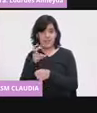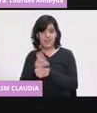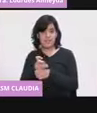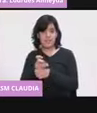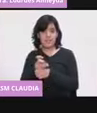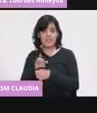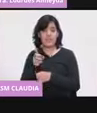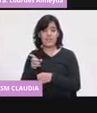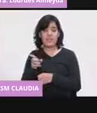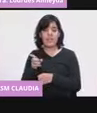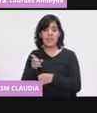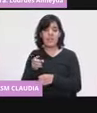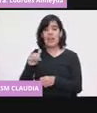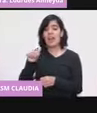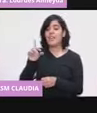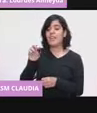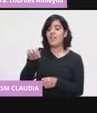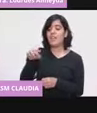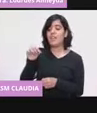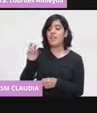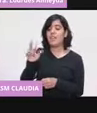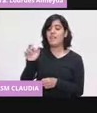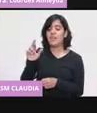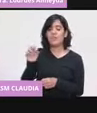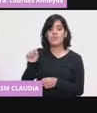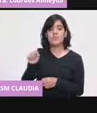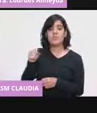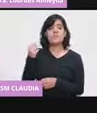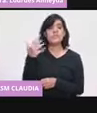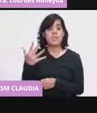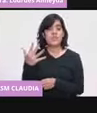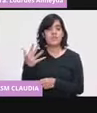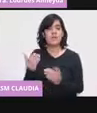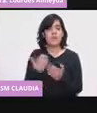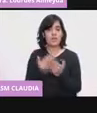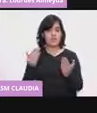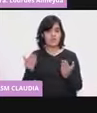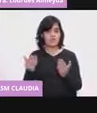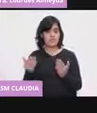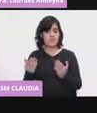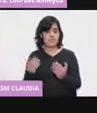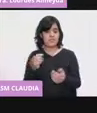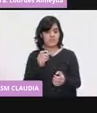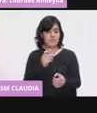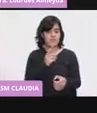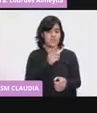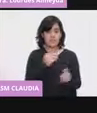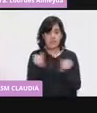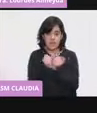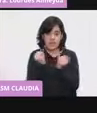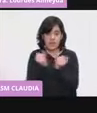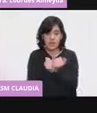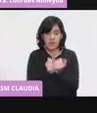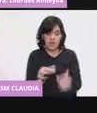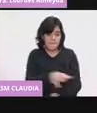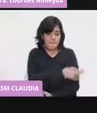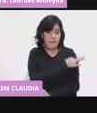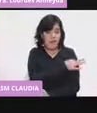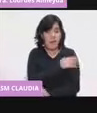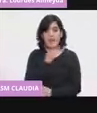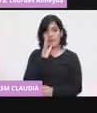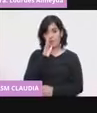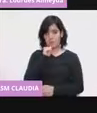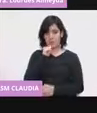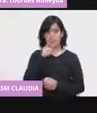vector es el adenovirus 5. Por eso no se pueden poner dos dosis iguales. Hay que poner una